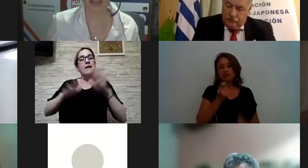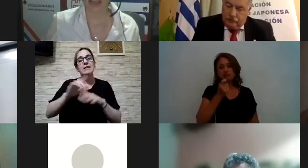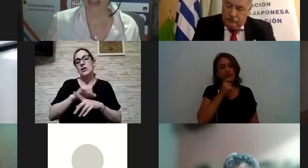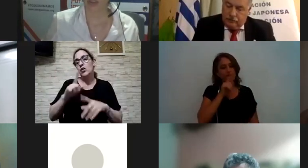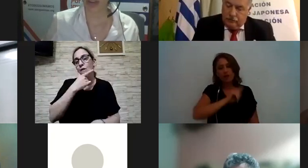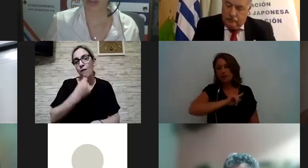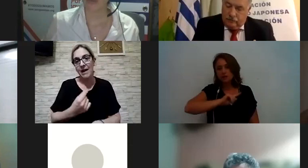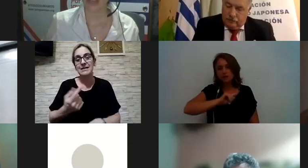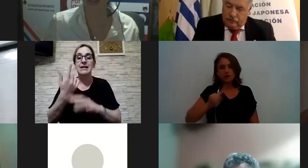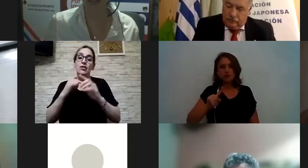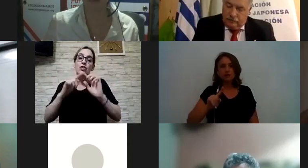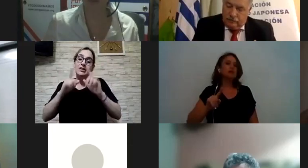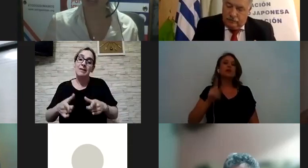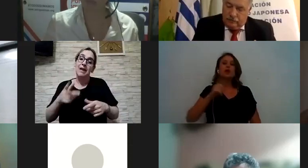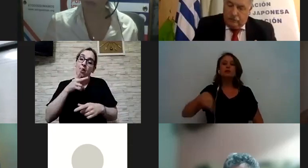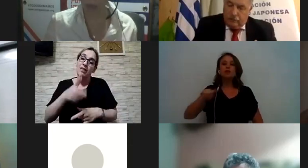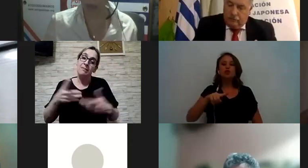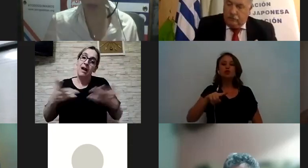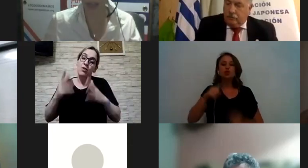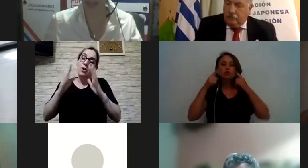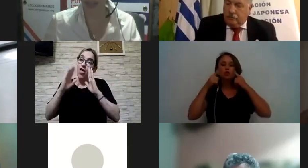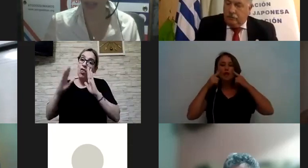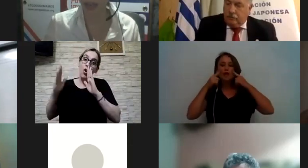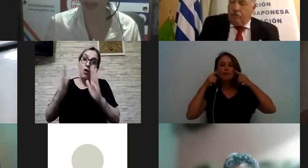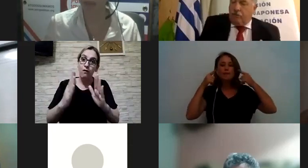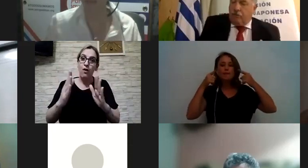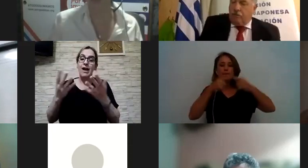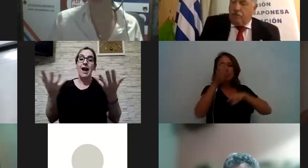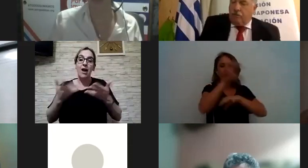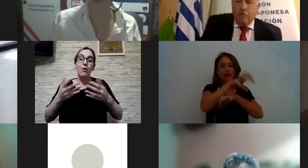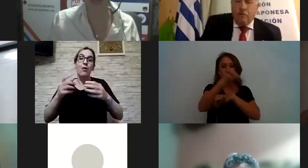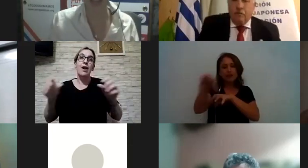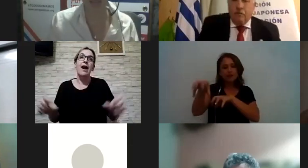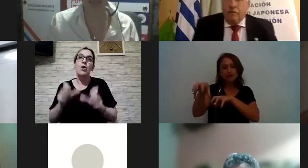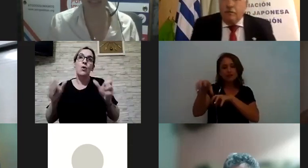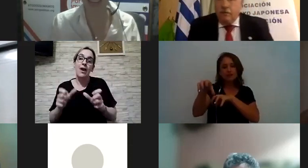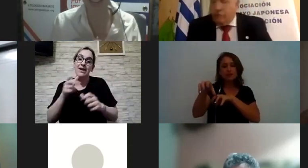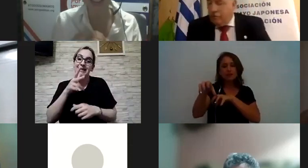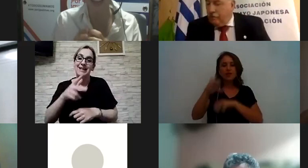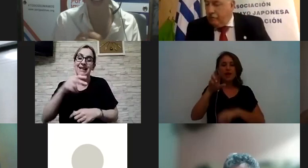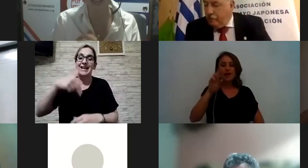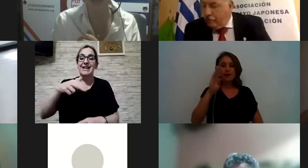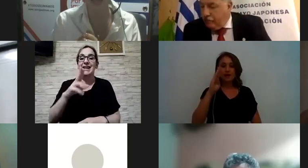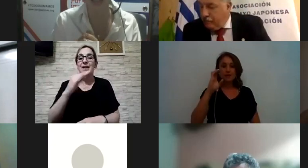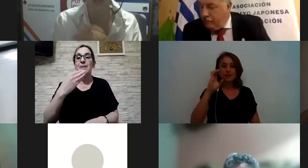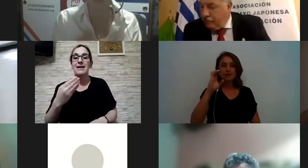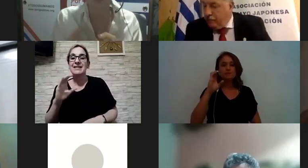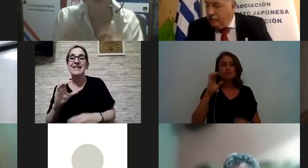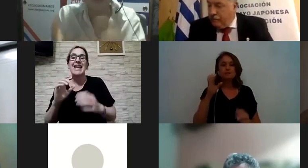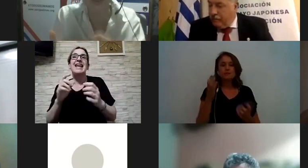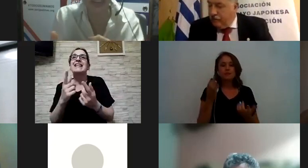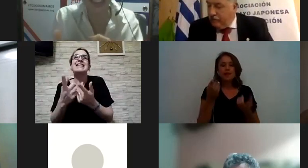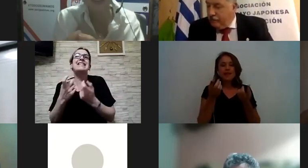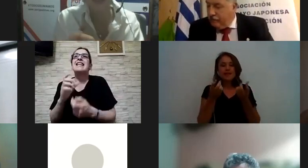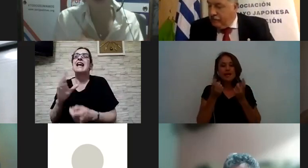también esto que hablábamos del enfoque multisectorial que tiene también la RBC de la necesidad de que todos